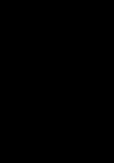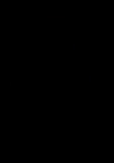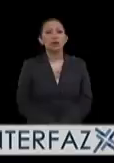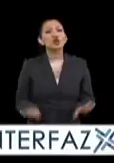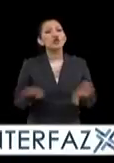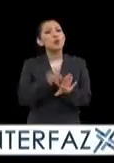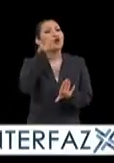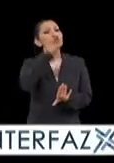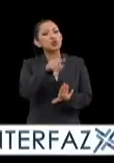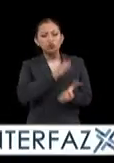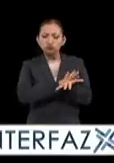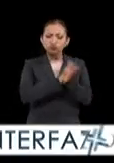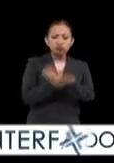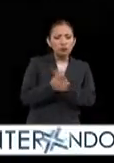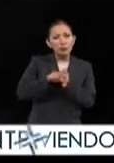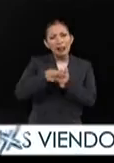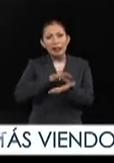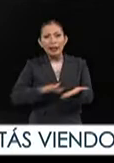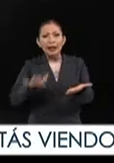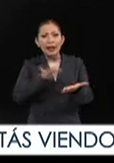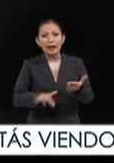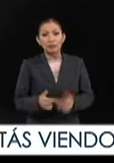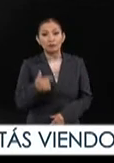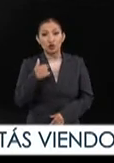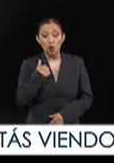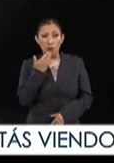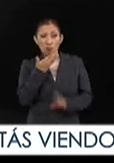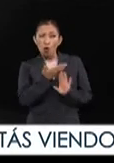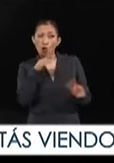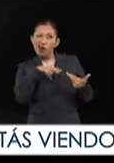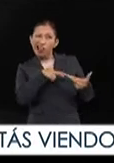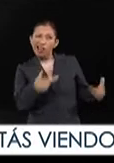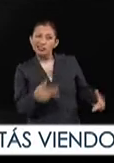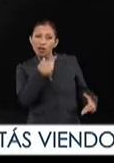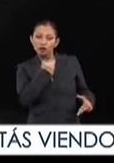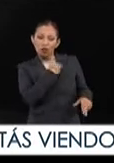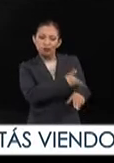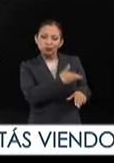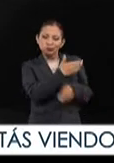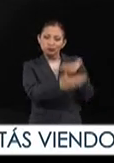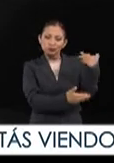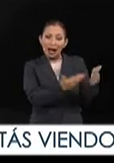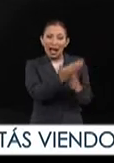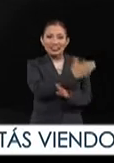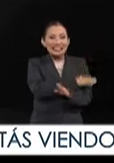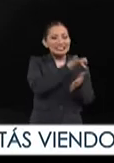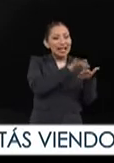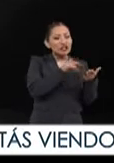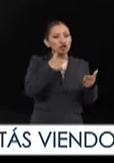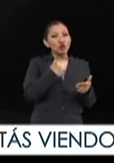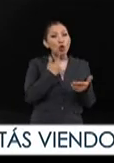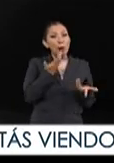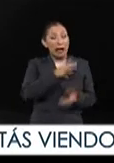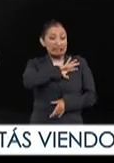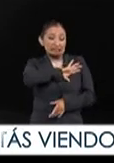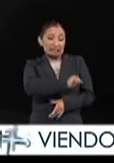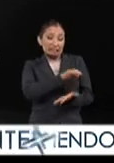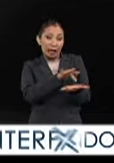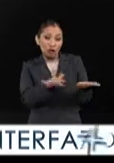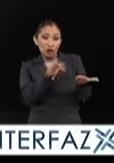¿Cómo te volviste lector? Yo lo asocio mucho con mis procesos prelectores. Yo me volví lector